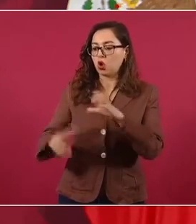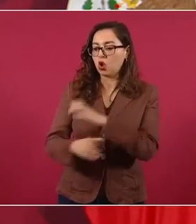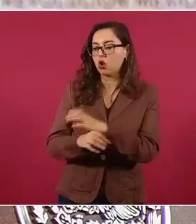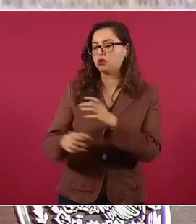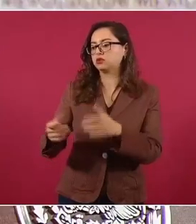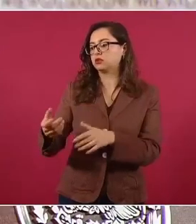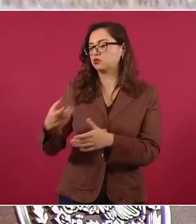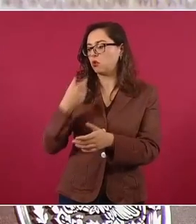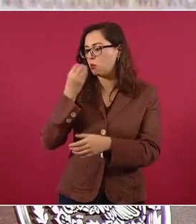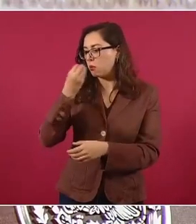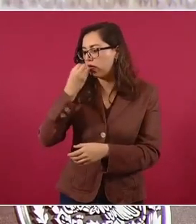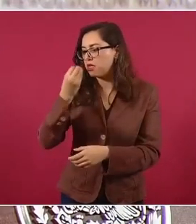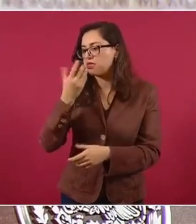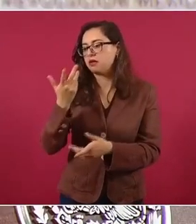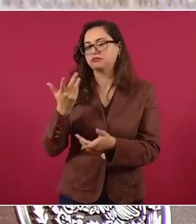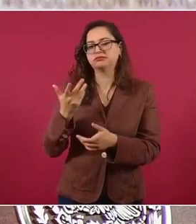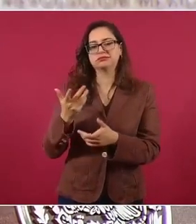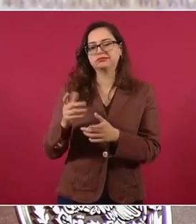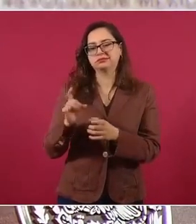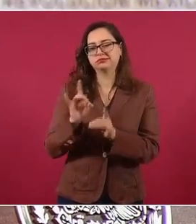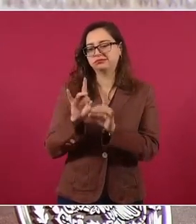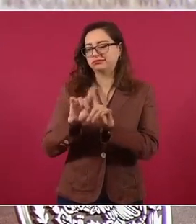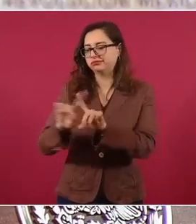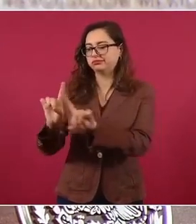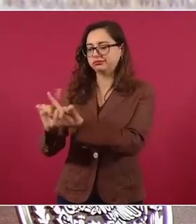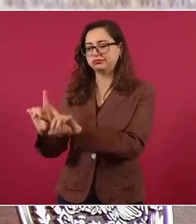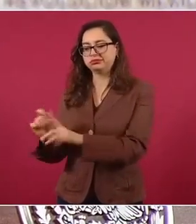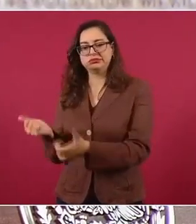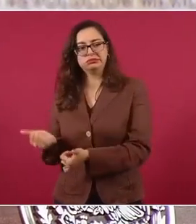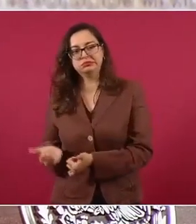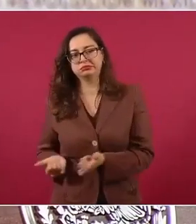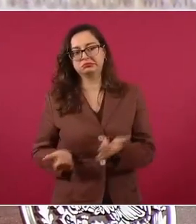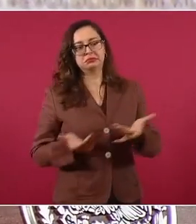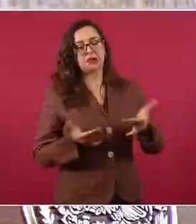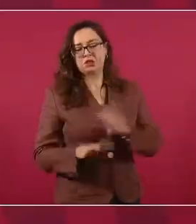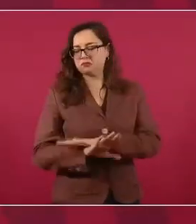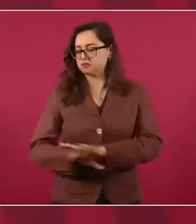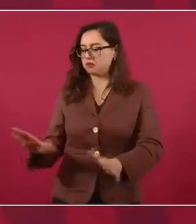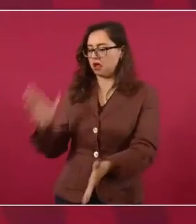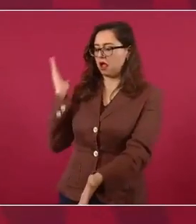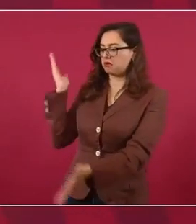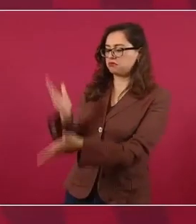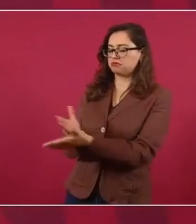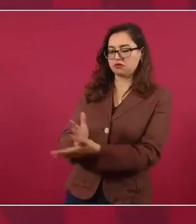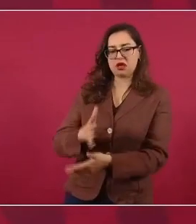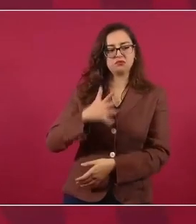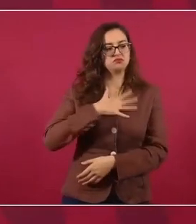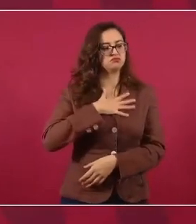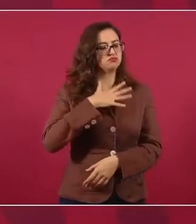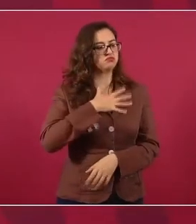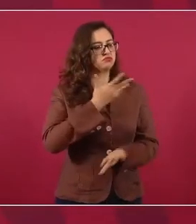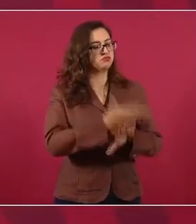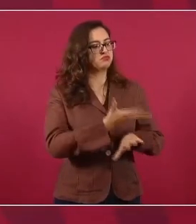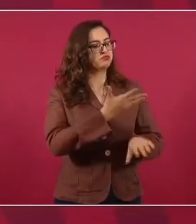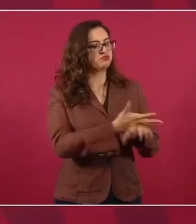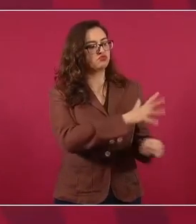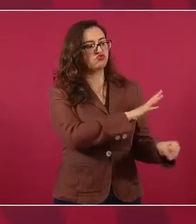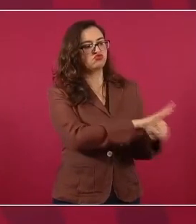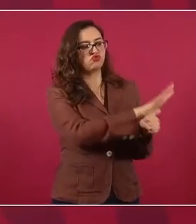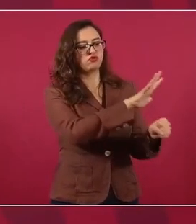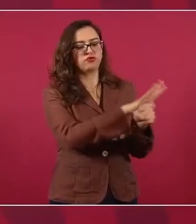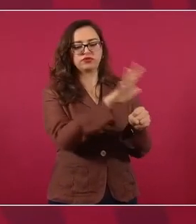venden en Estados Unidos, estaba yo